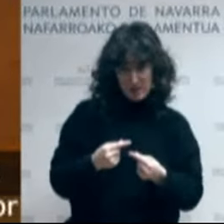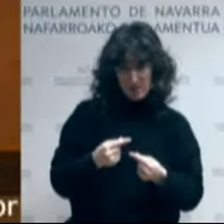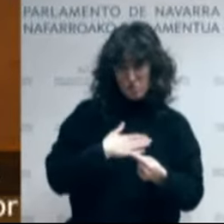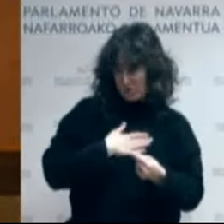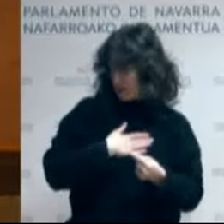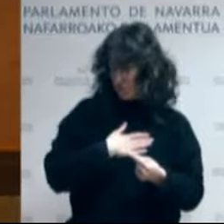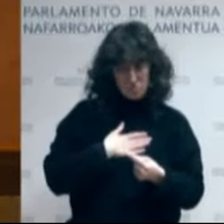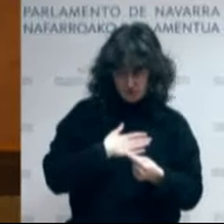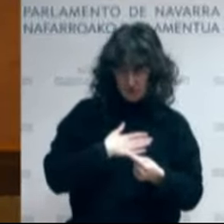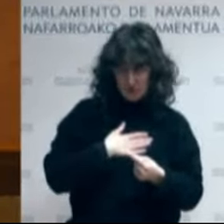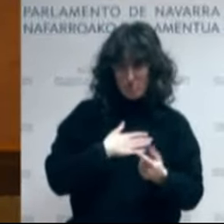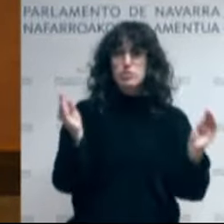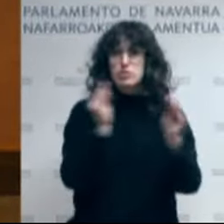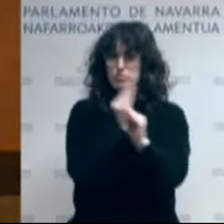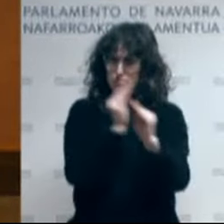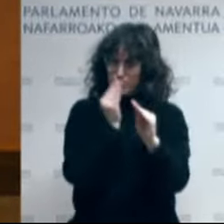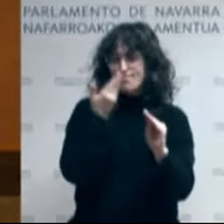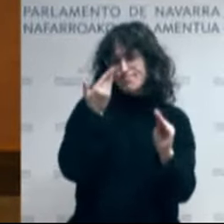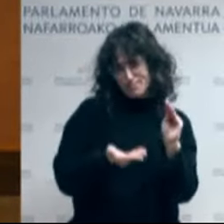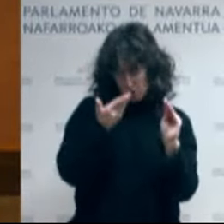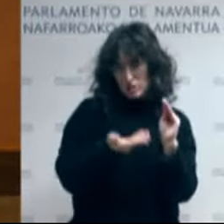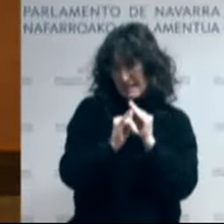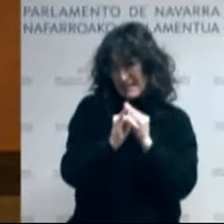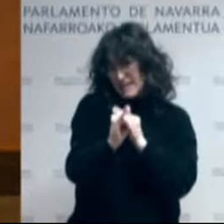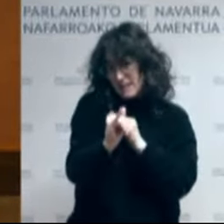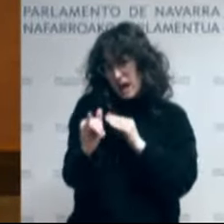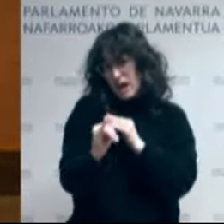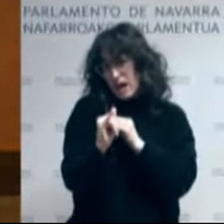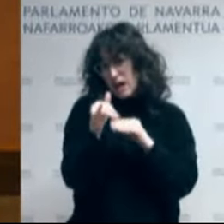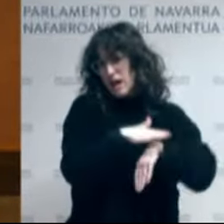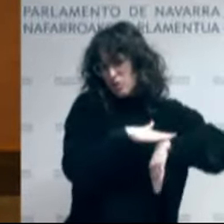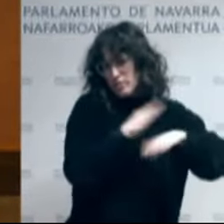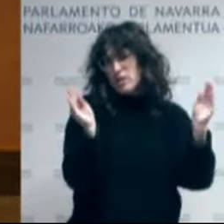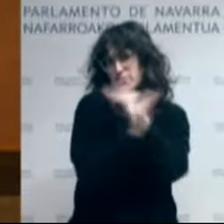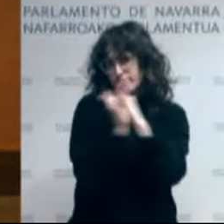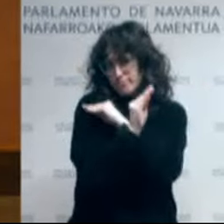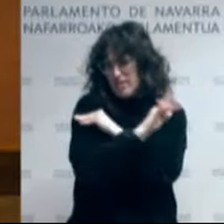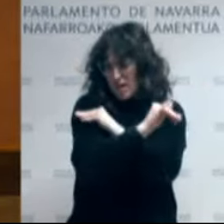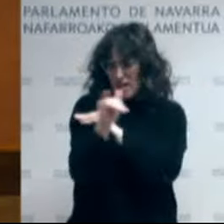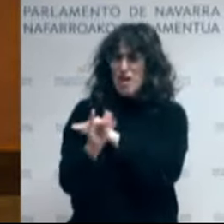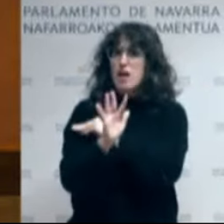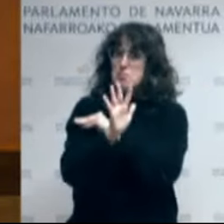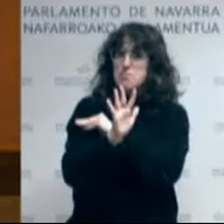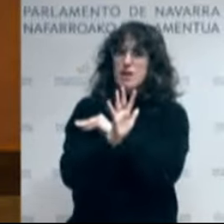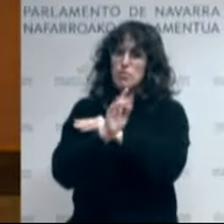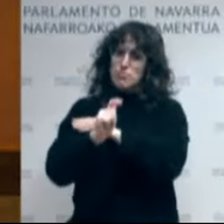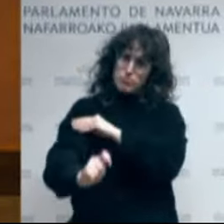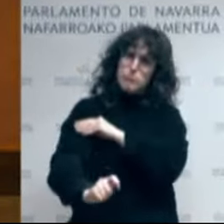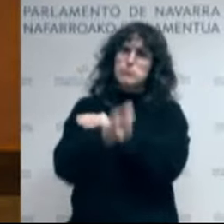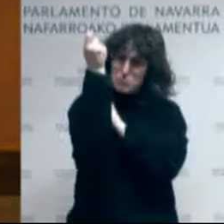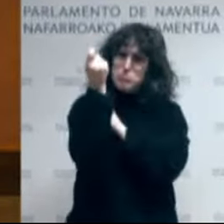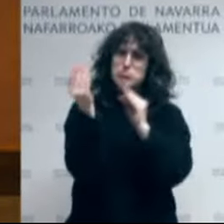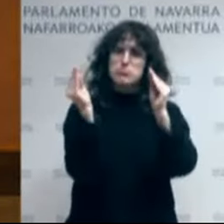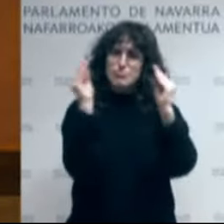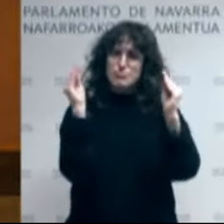discrepancias muy importantes que mantenemos con este Gobierno, pero hemos sido capaces de alcanzar puntos de encuentro